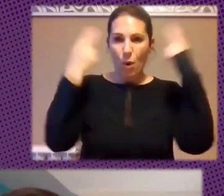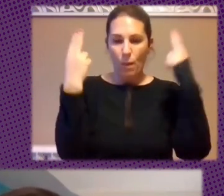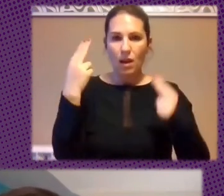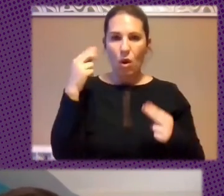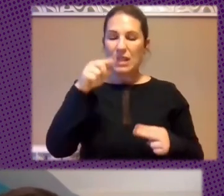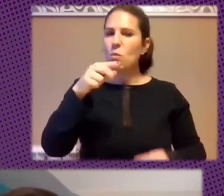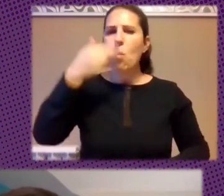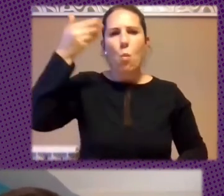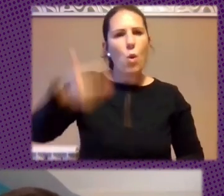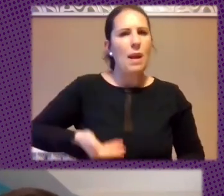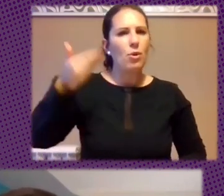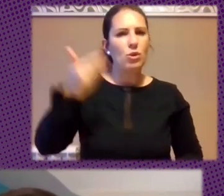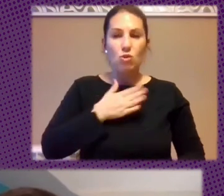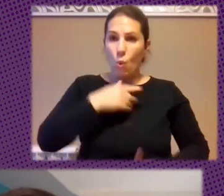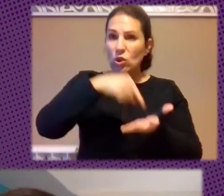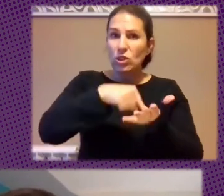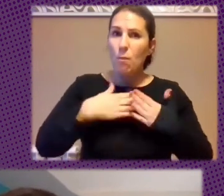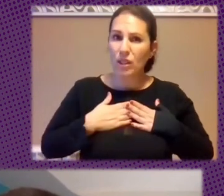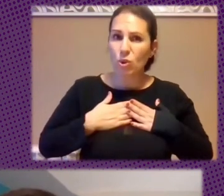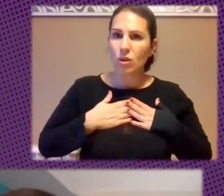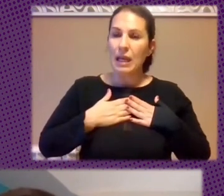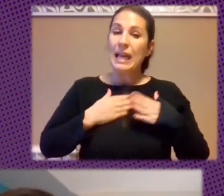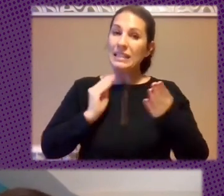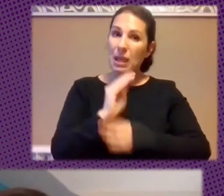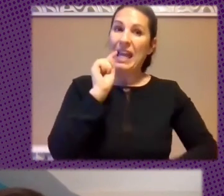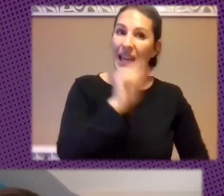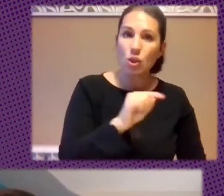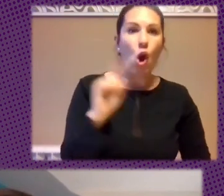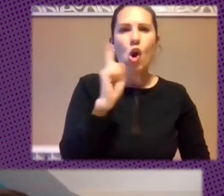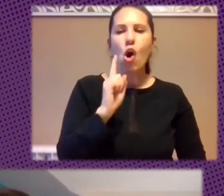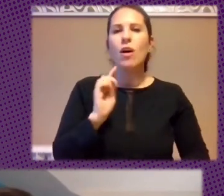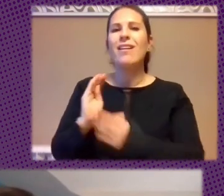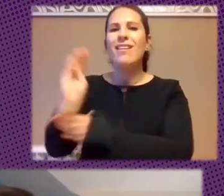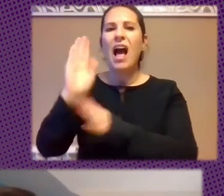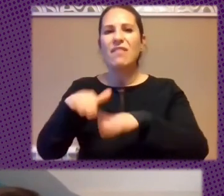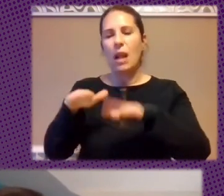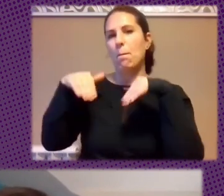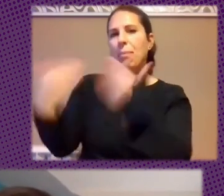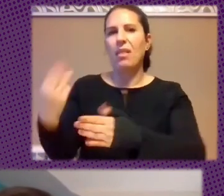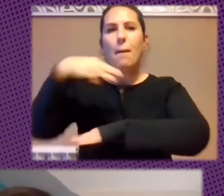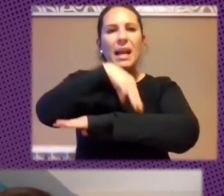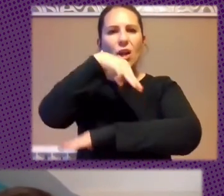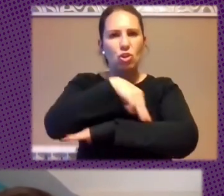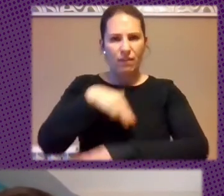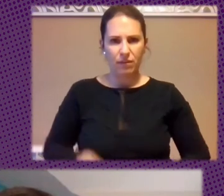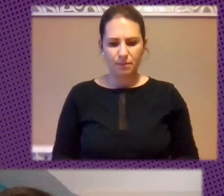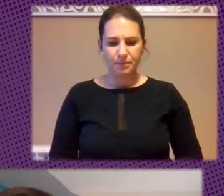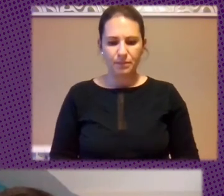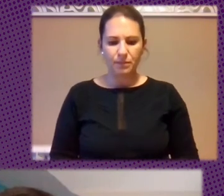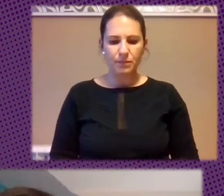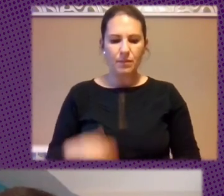Importantísimo Son Nuestros Impuestos Que Se Inviertan En Eso En Lugar De Dárselos A Microsoft Básicamente Y Y Y Por